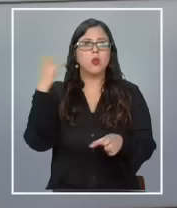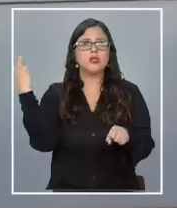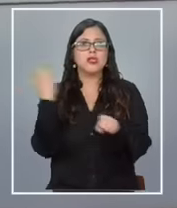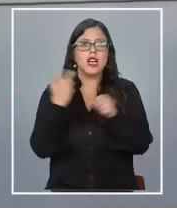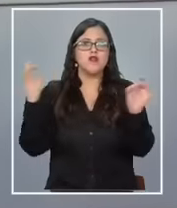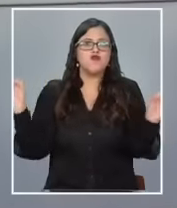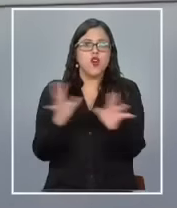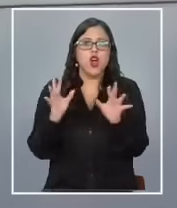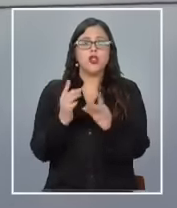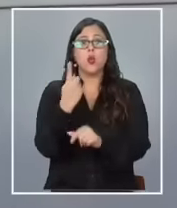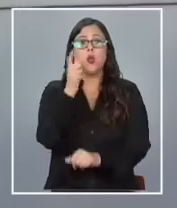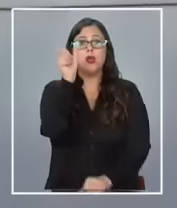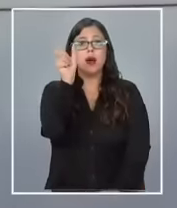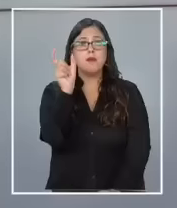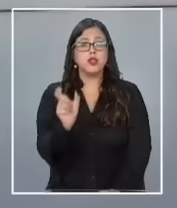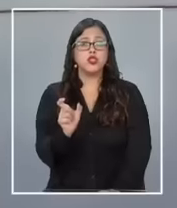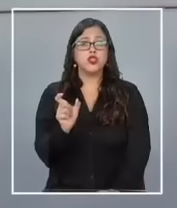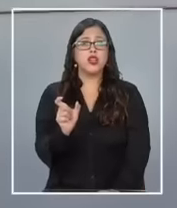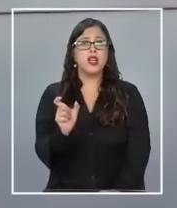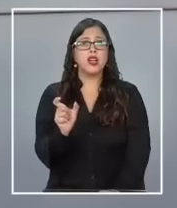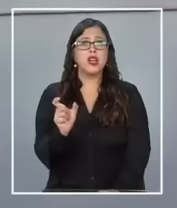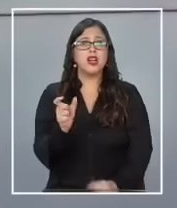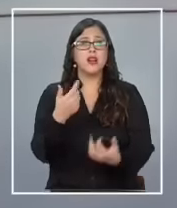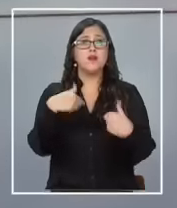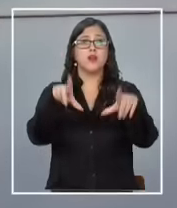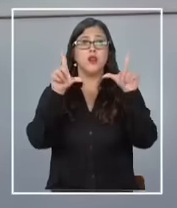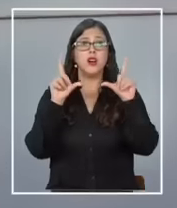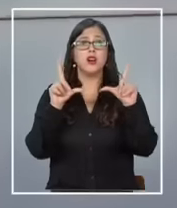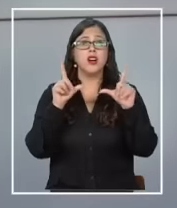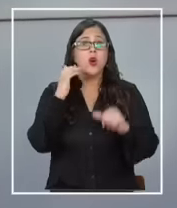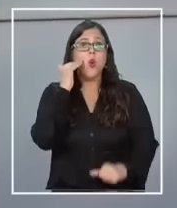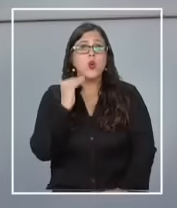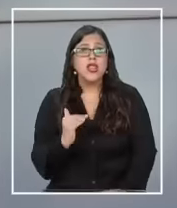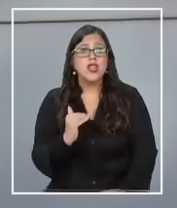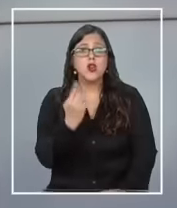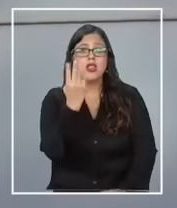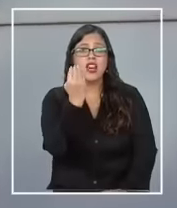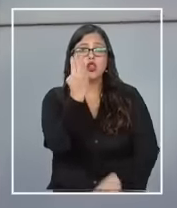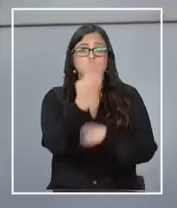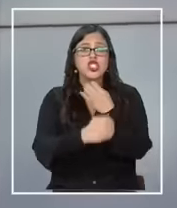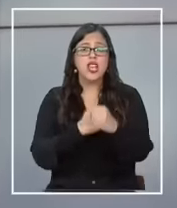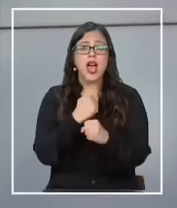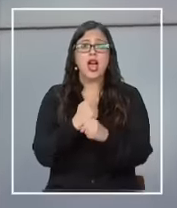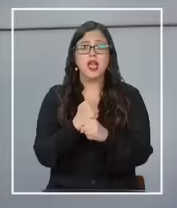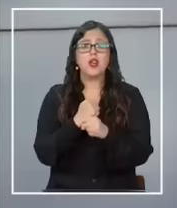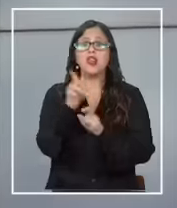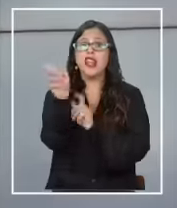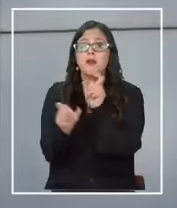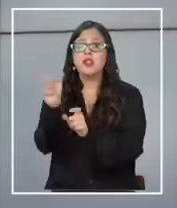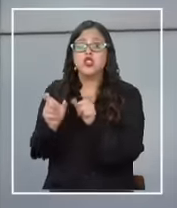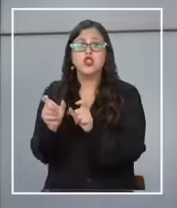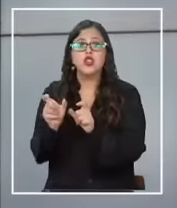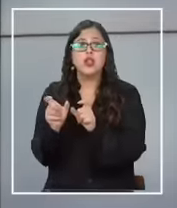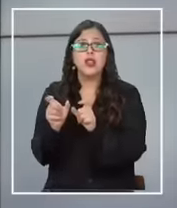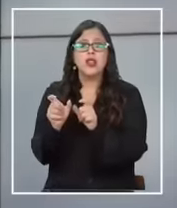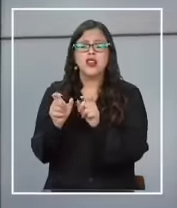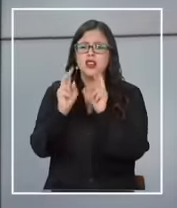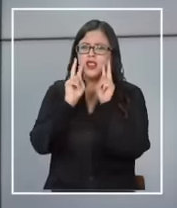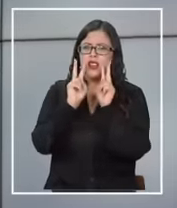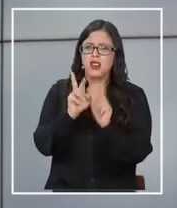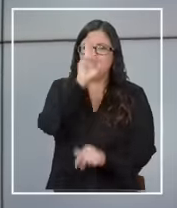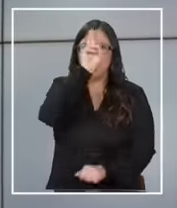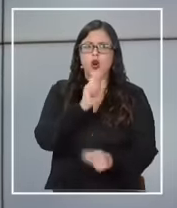asalto. Uno de sus protagonistas, escuche bien, un niño de solo 14 años que según los investigadores tuvo un rol